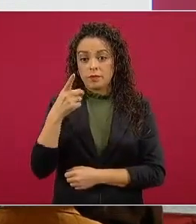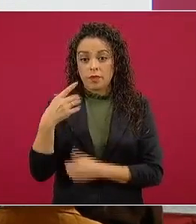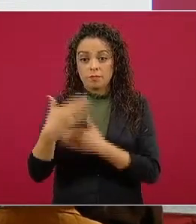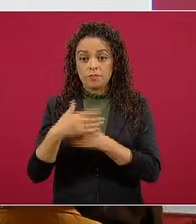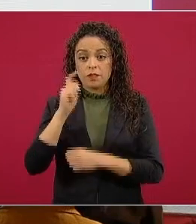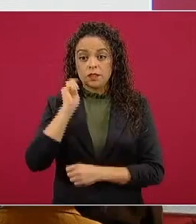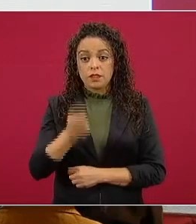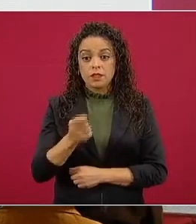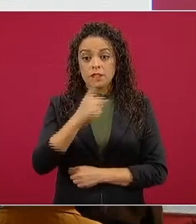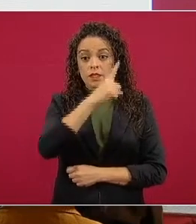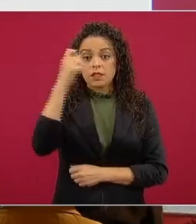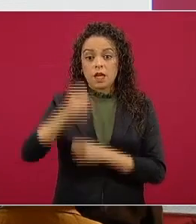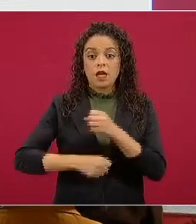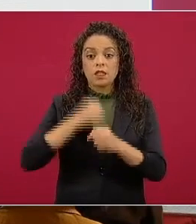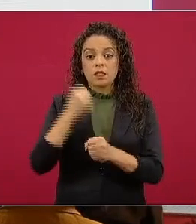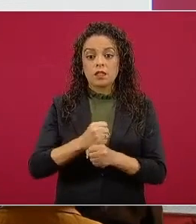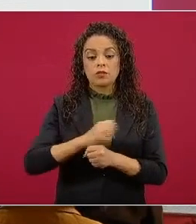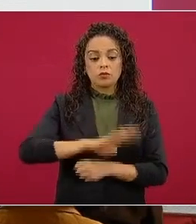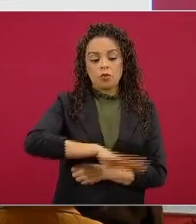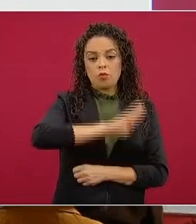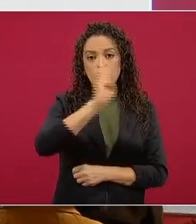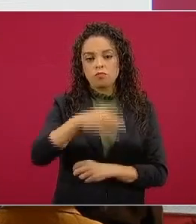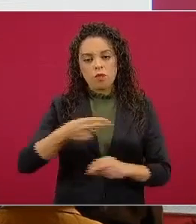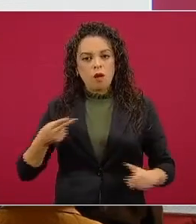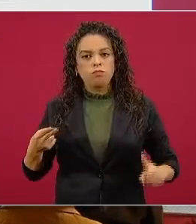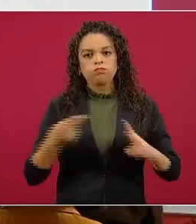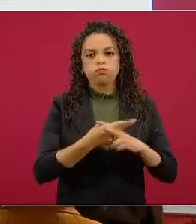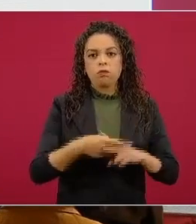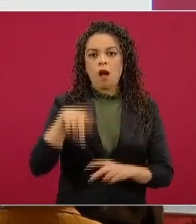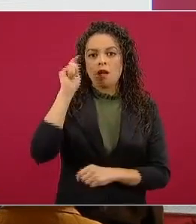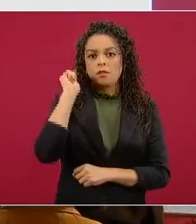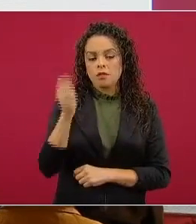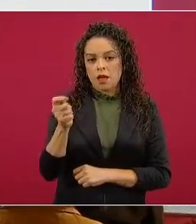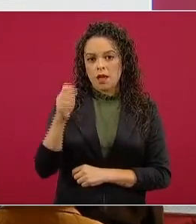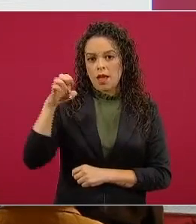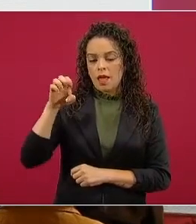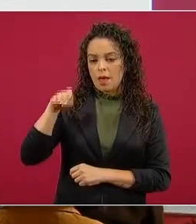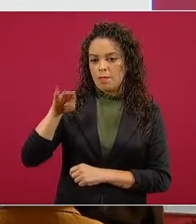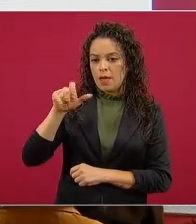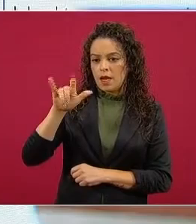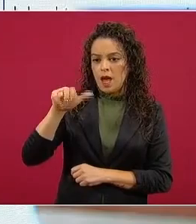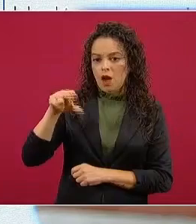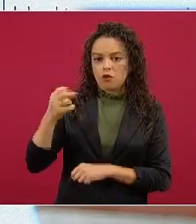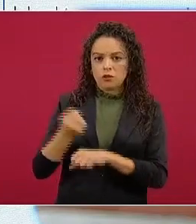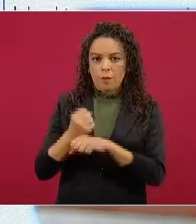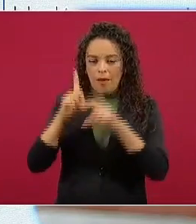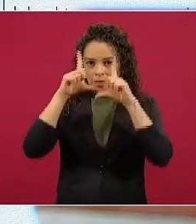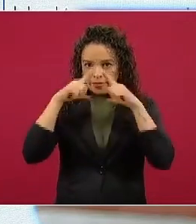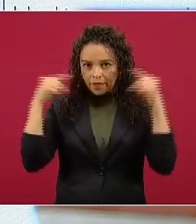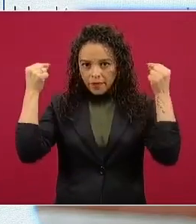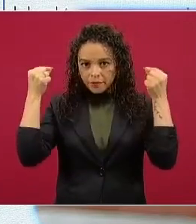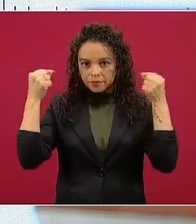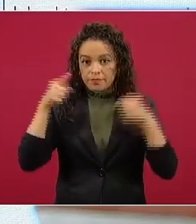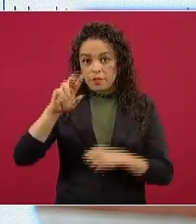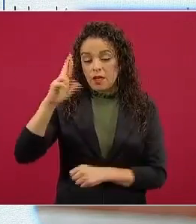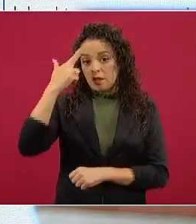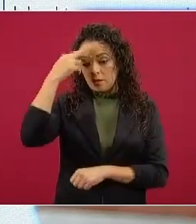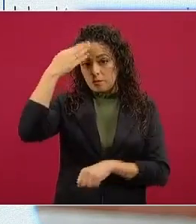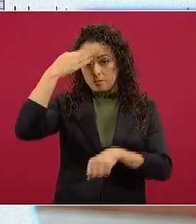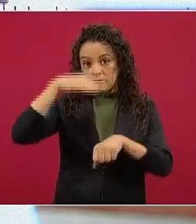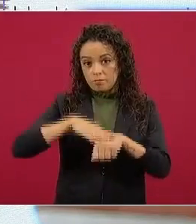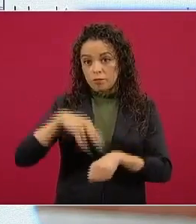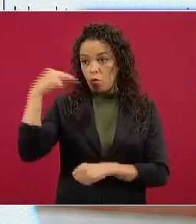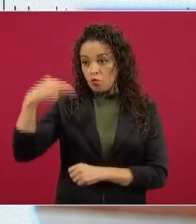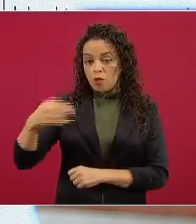de Emiliano Zapata en toda la papelería del gobierno se recordará su nombre y su lema tierra y